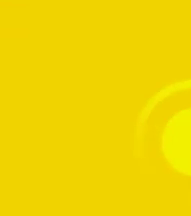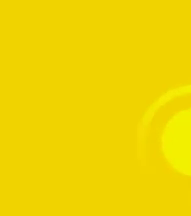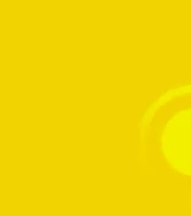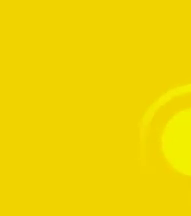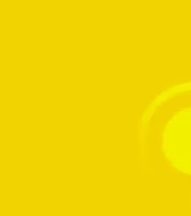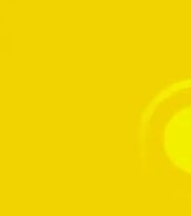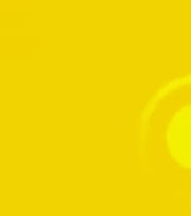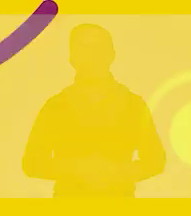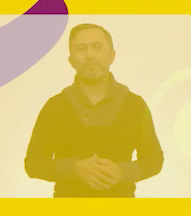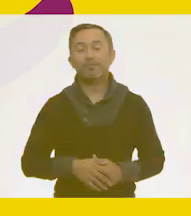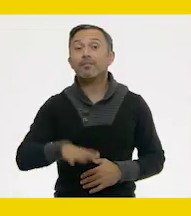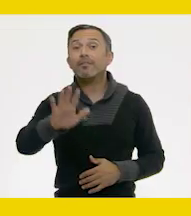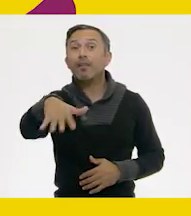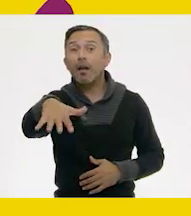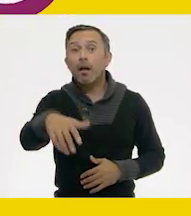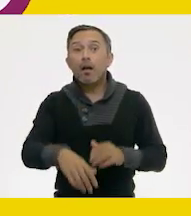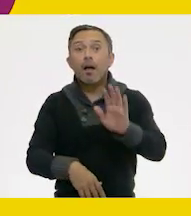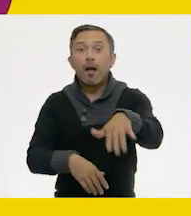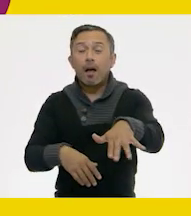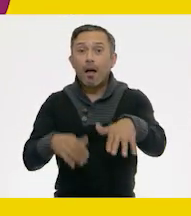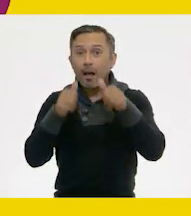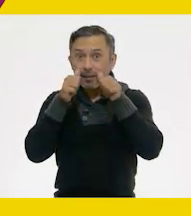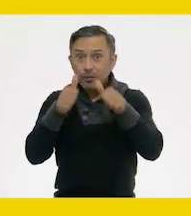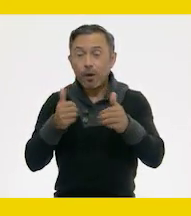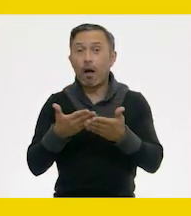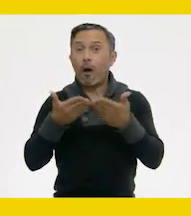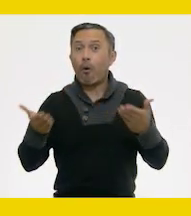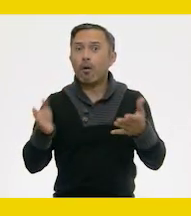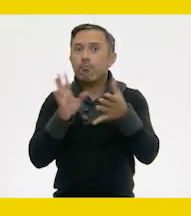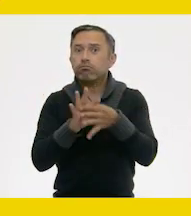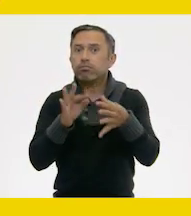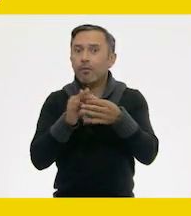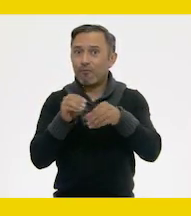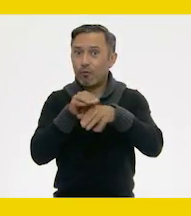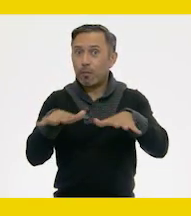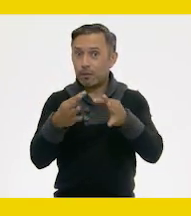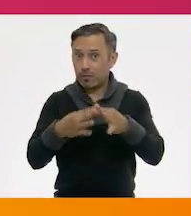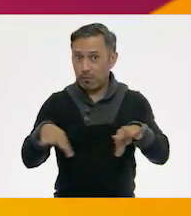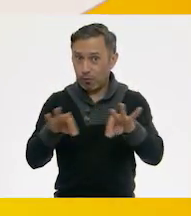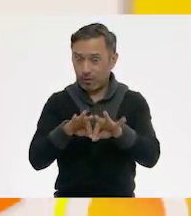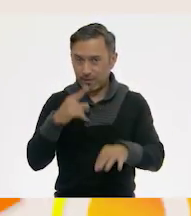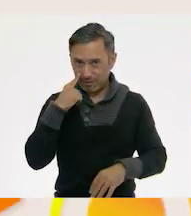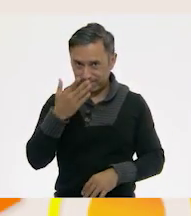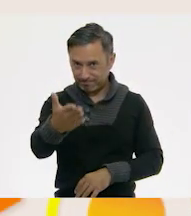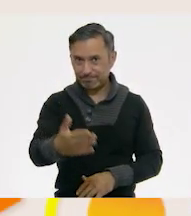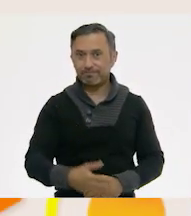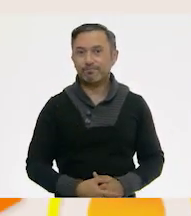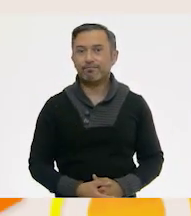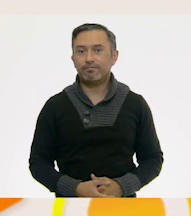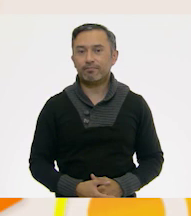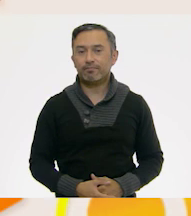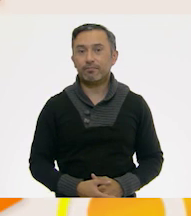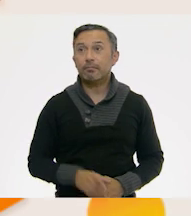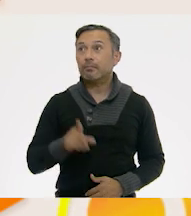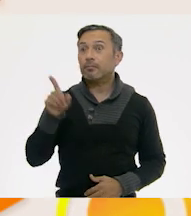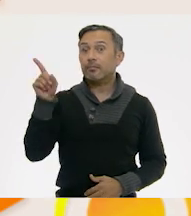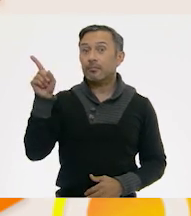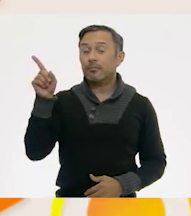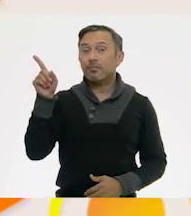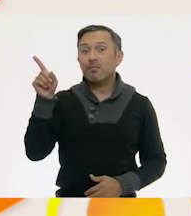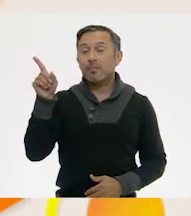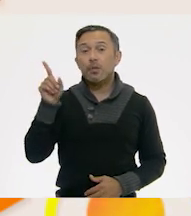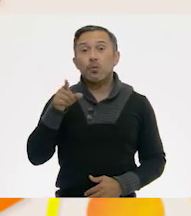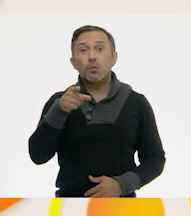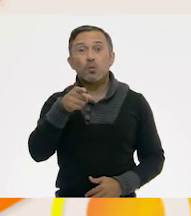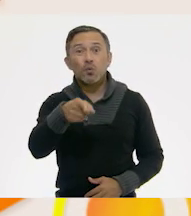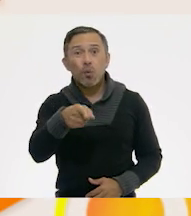¡Atención! ¡Atención! A continuación, información importante. A este número puedes llamar cuando